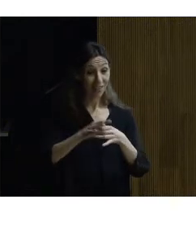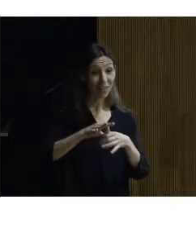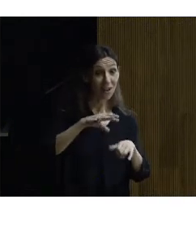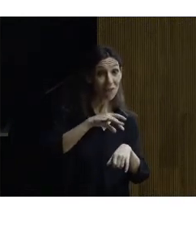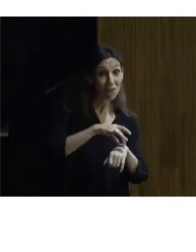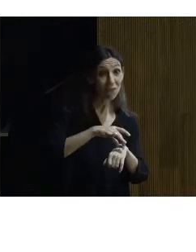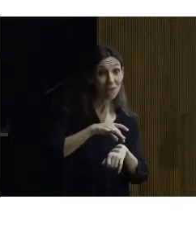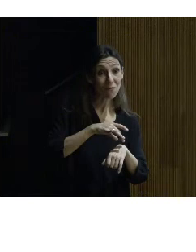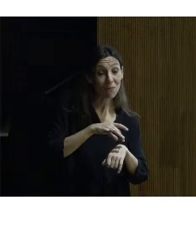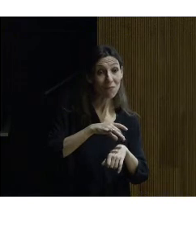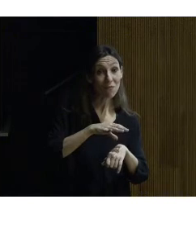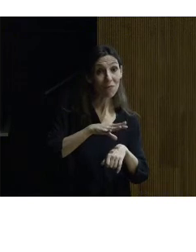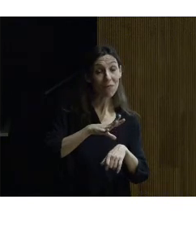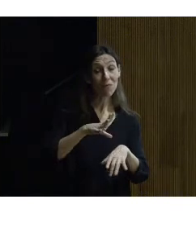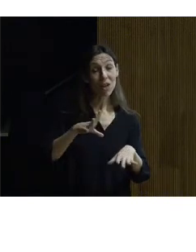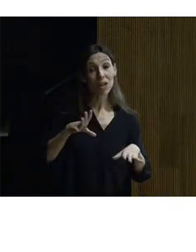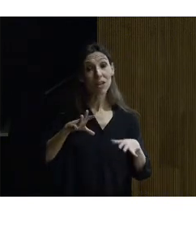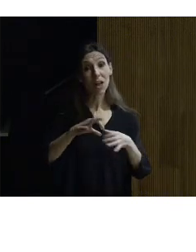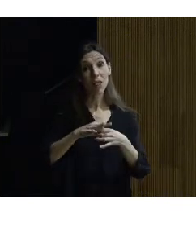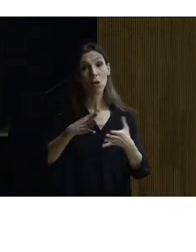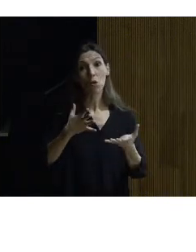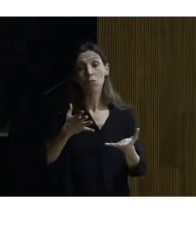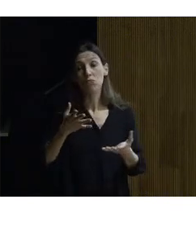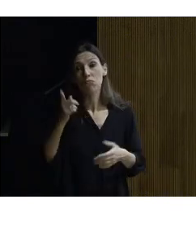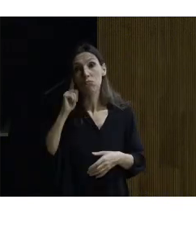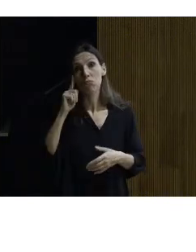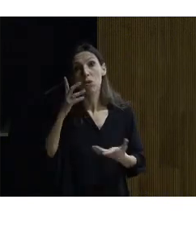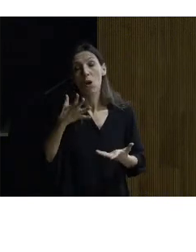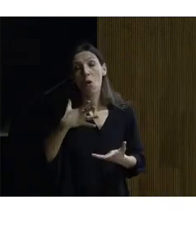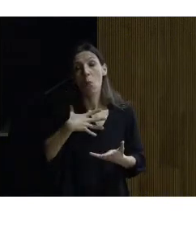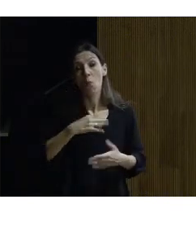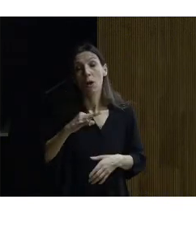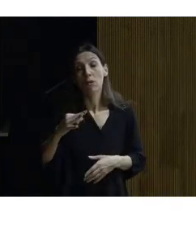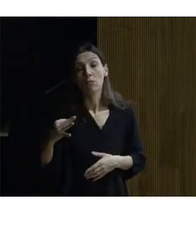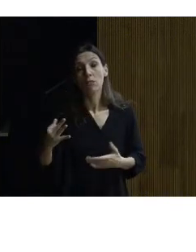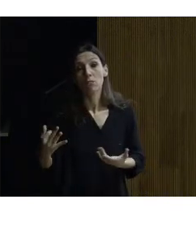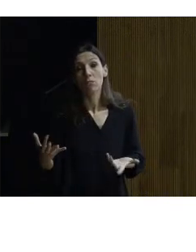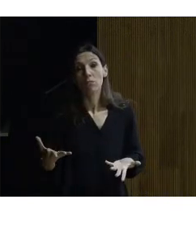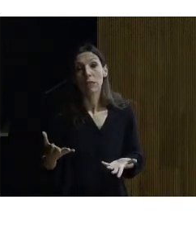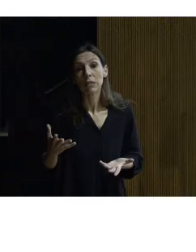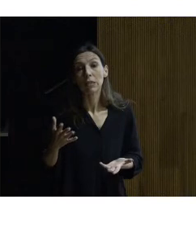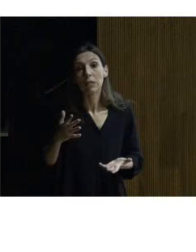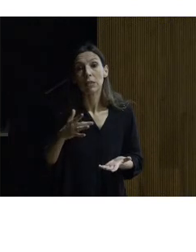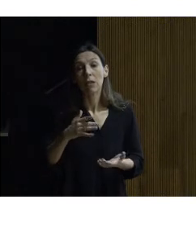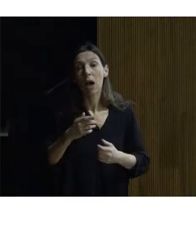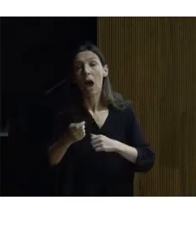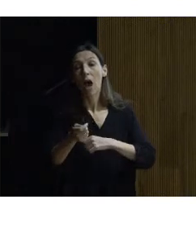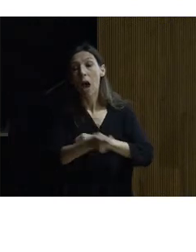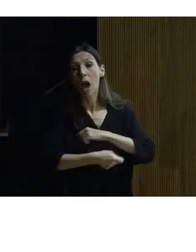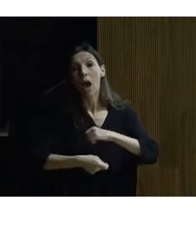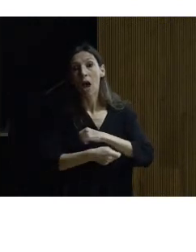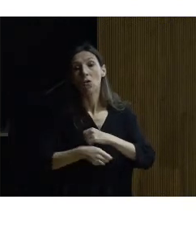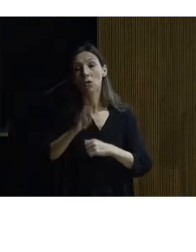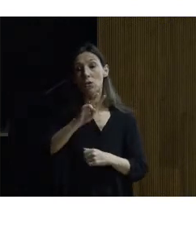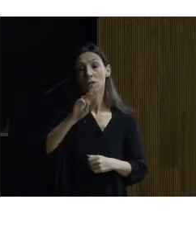depredadores vamos a decir así y entonces pues el 31 de agosto del año 1958